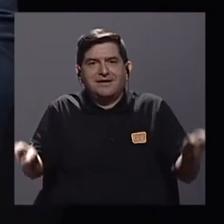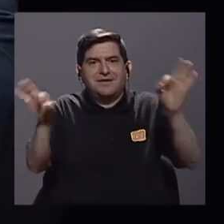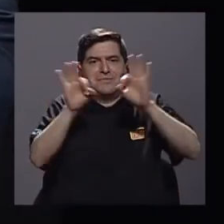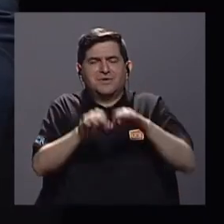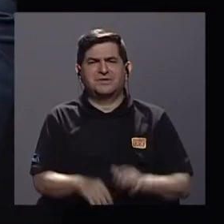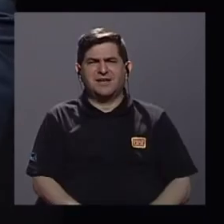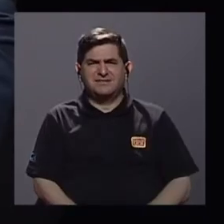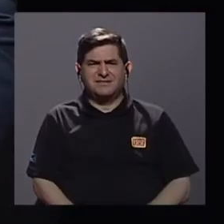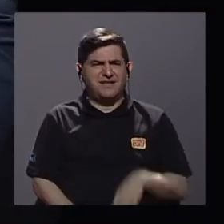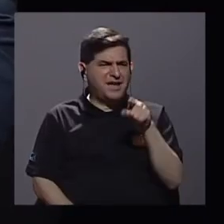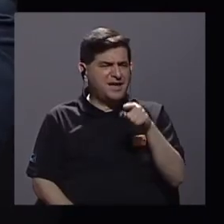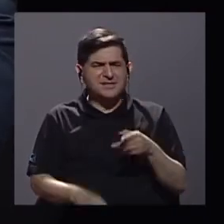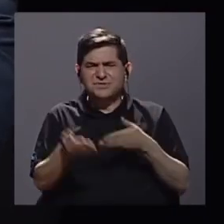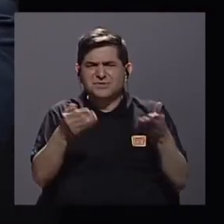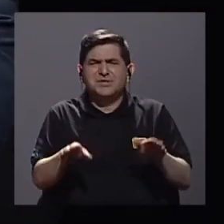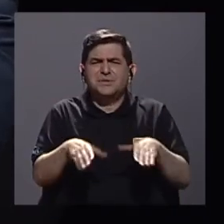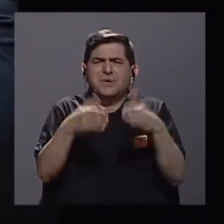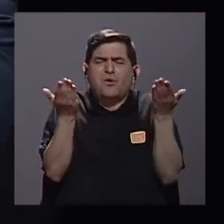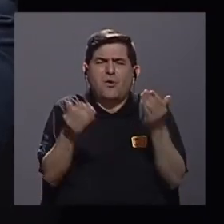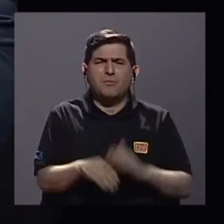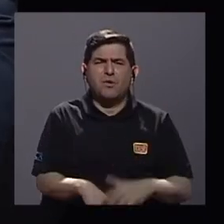para qué sirve y cómo lo puedo operacionalizar.